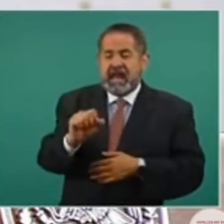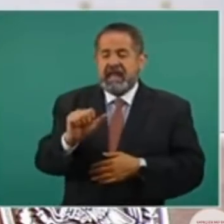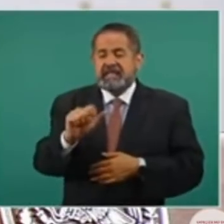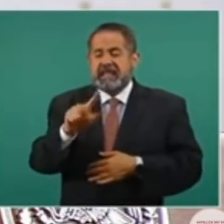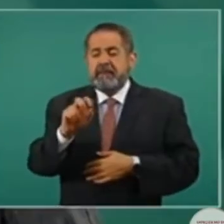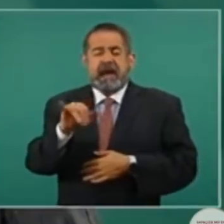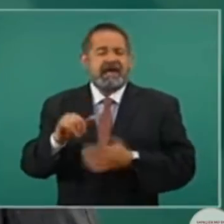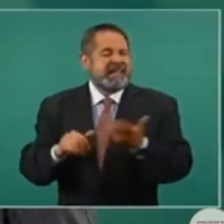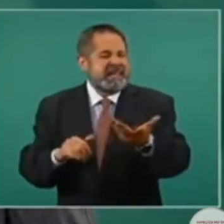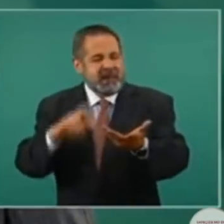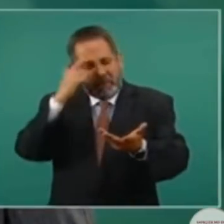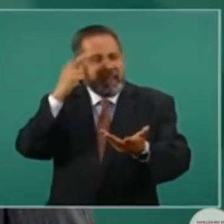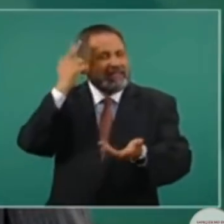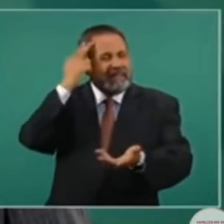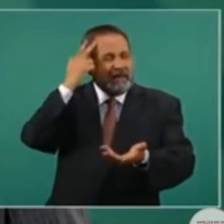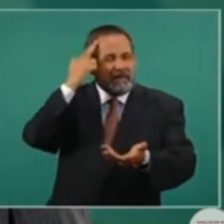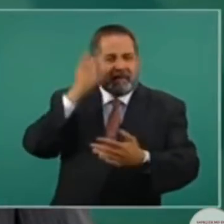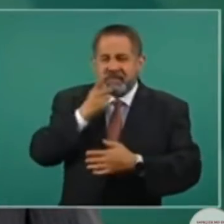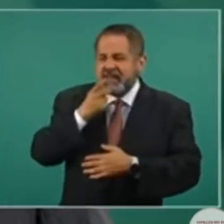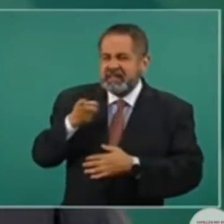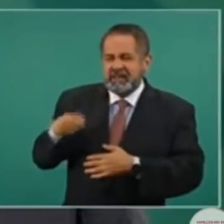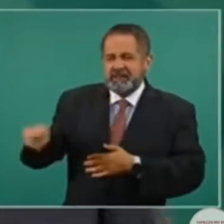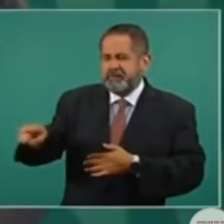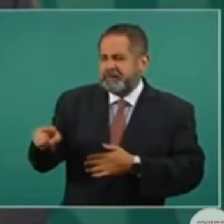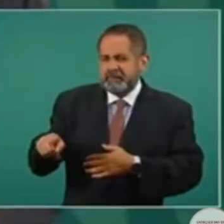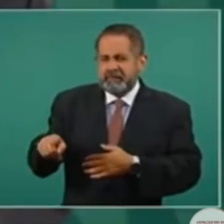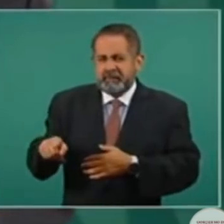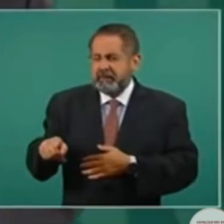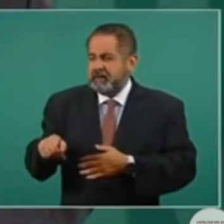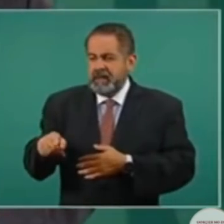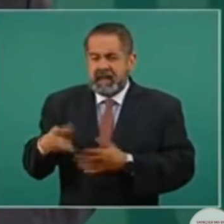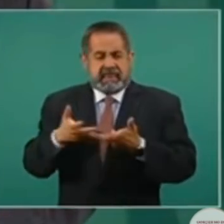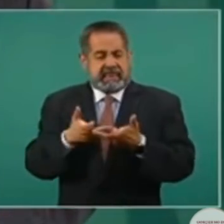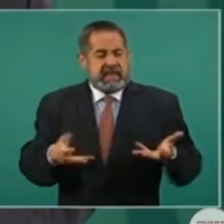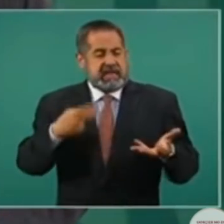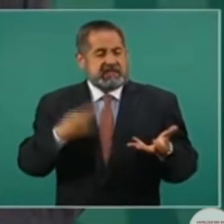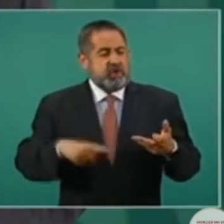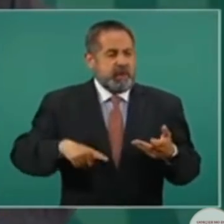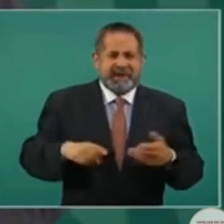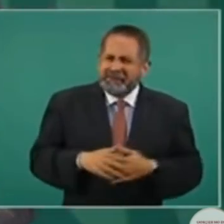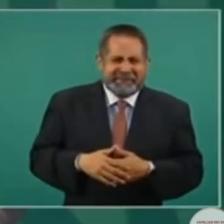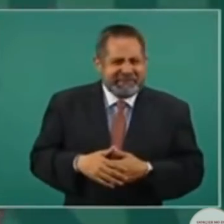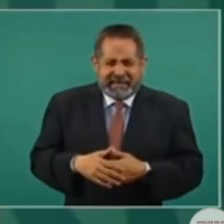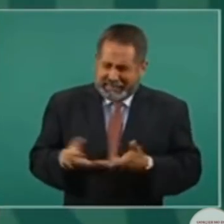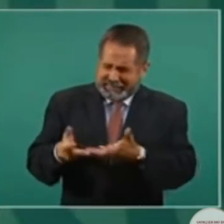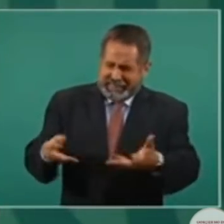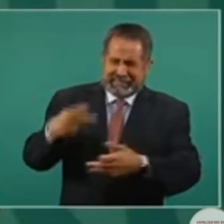decía que se querían adueñar de las tierras nacionales. Imagínense,